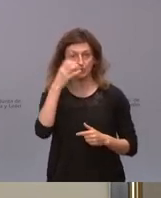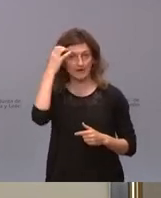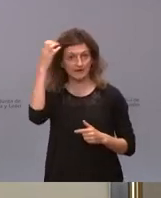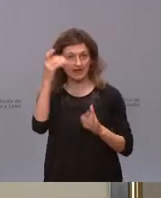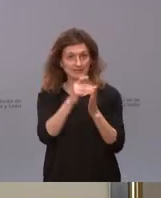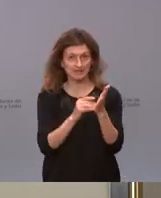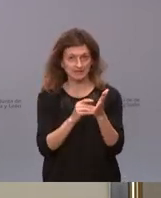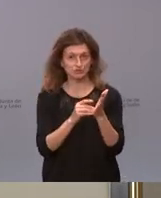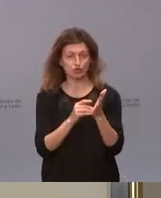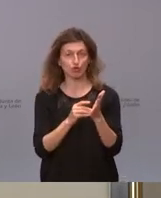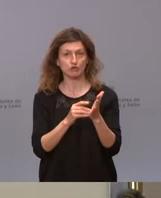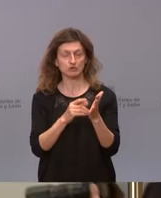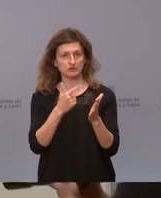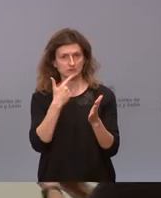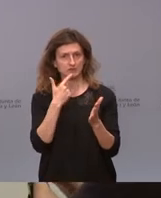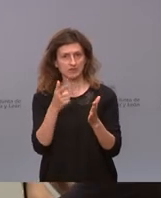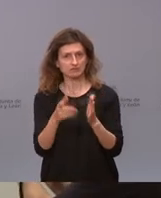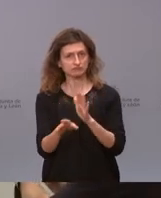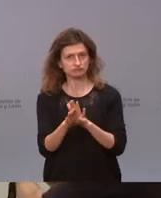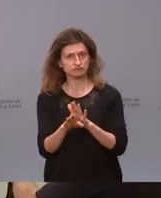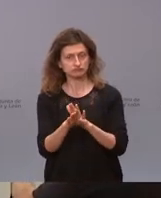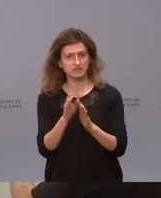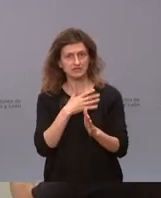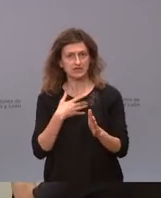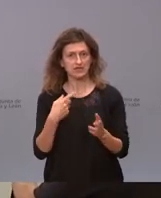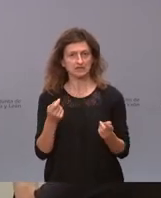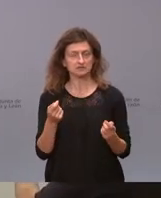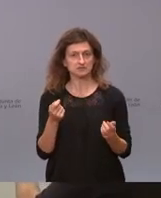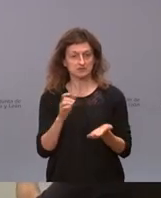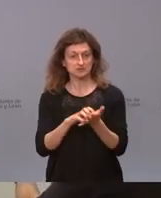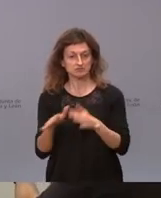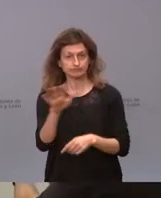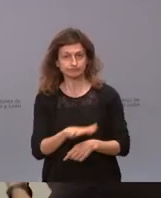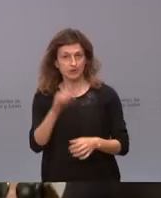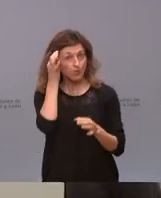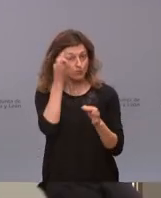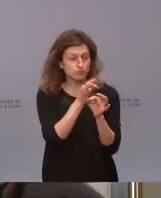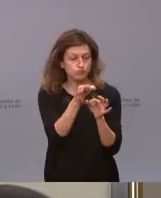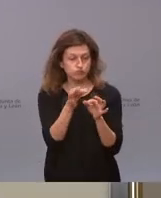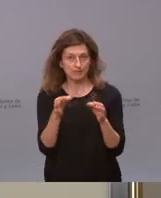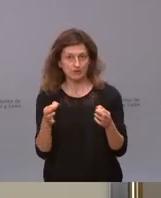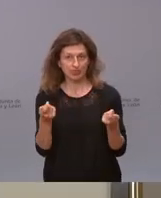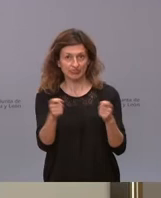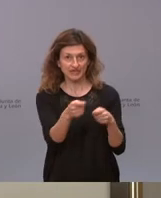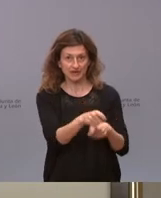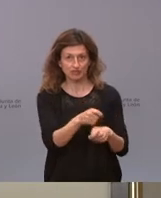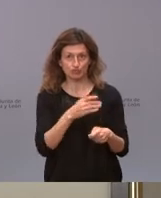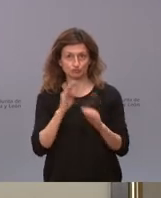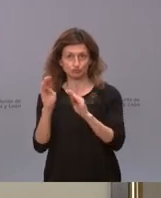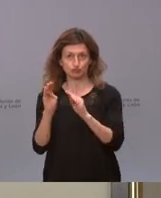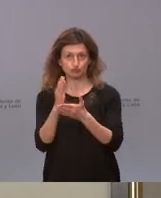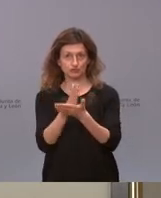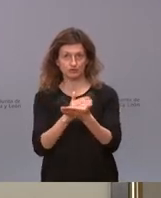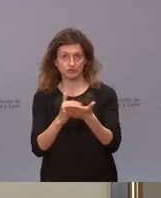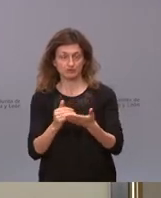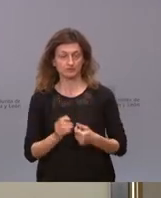leyes van a establecer esos cierres perimetrales en municipios en su comunidad autónoma. Eso, por un lado,